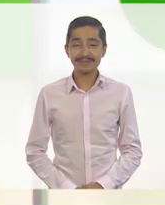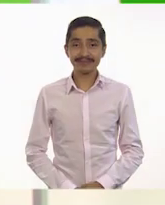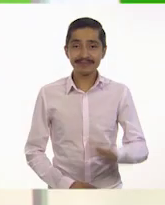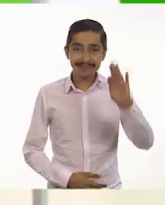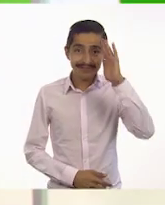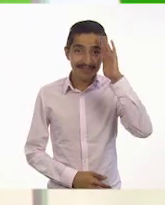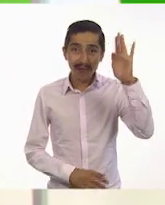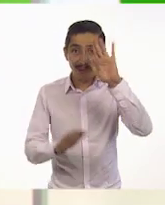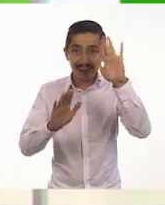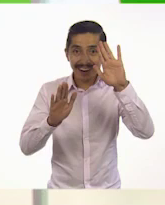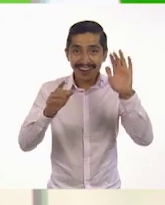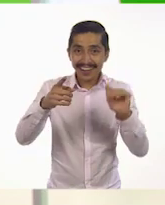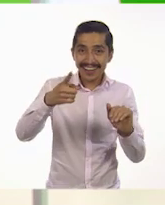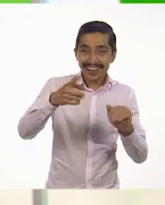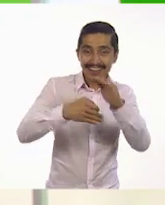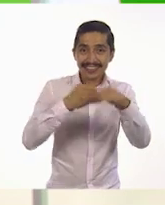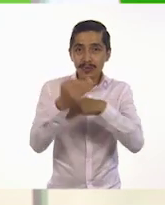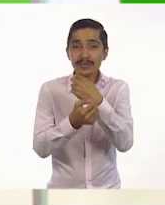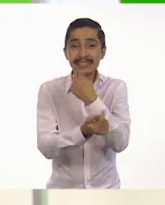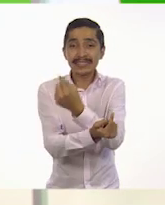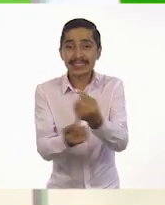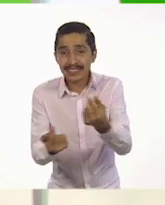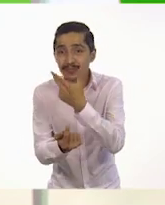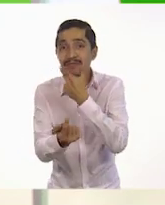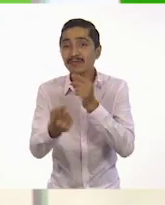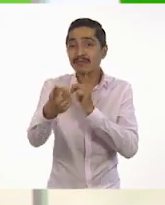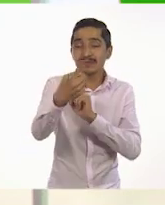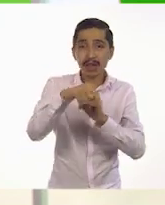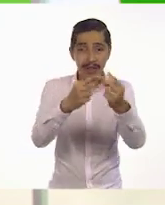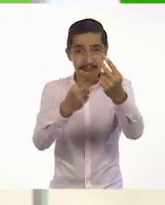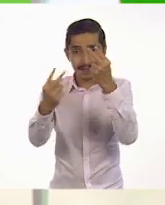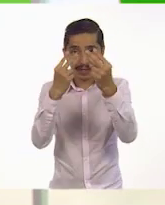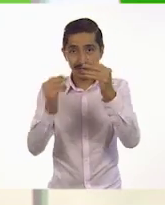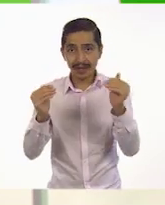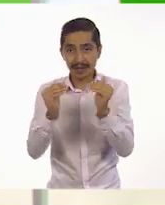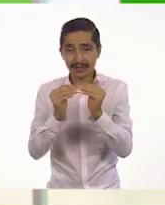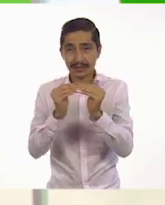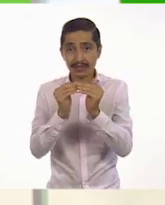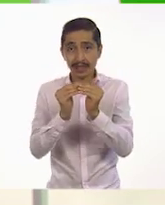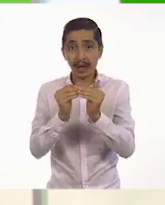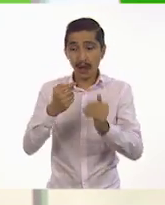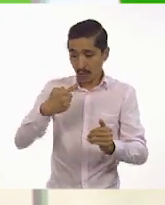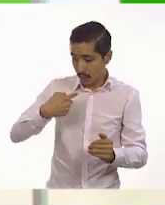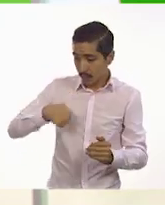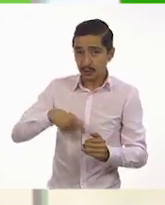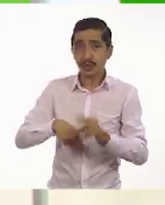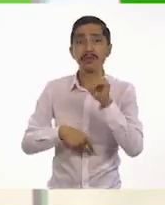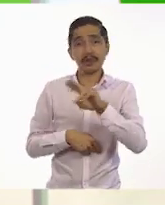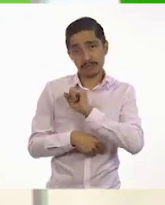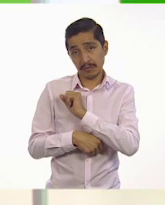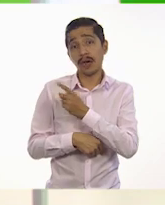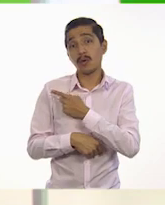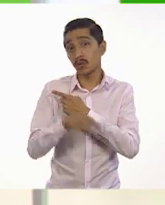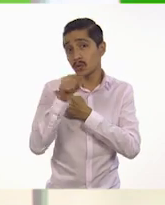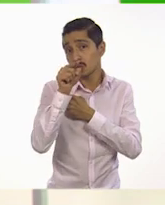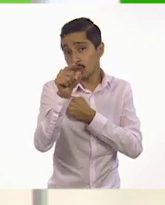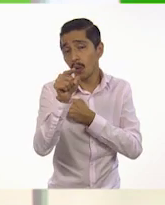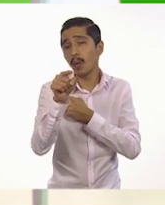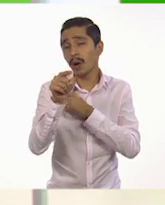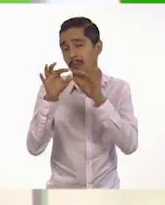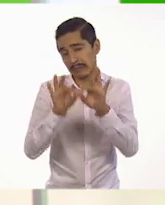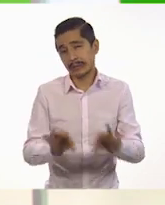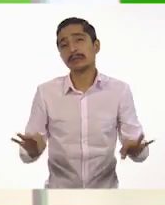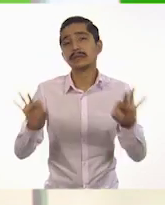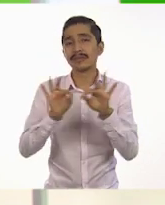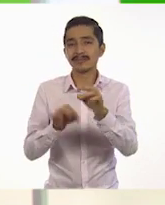Hola, hola a todas nuestras niñas y niños que nos ven desde casa. Para nosotros su salud es lo más importante. Por